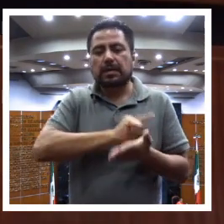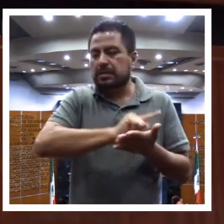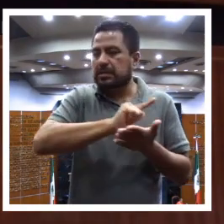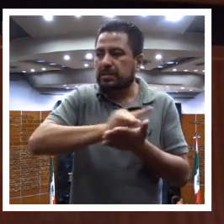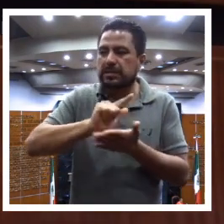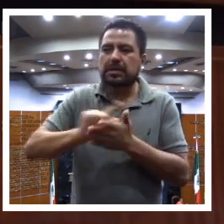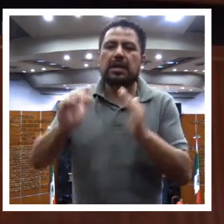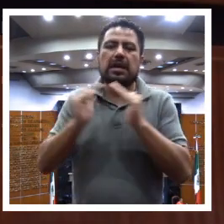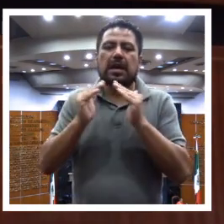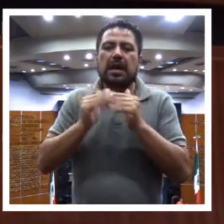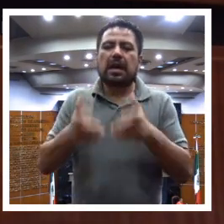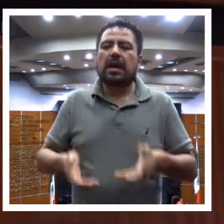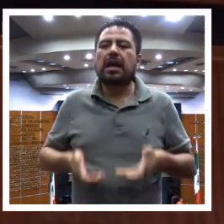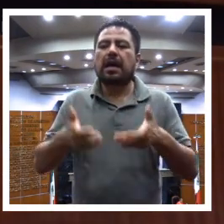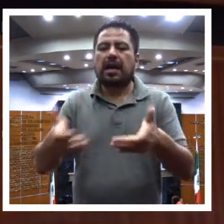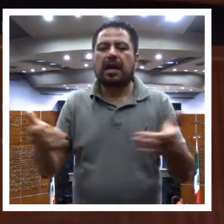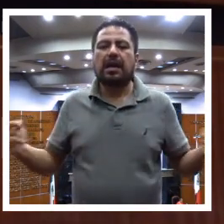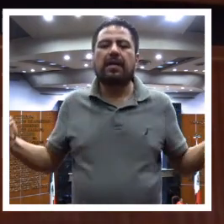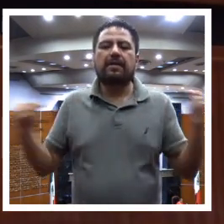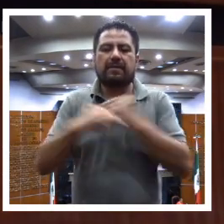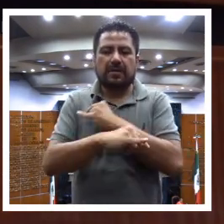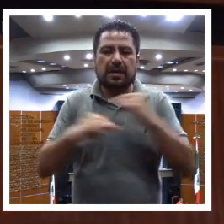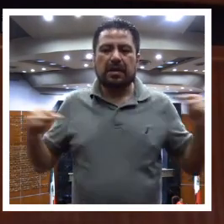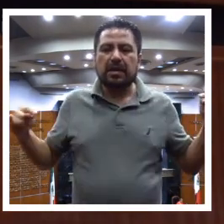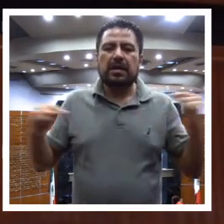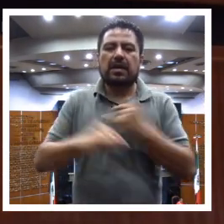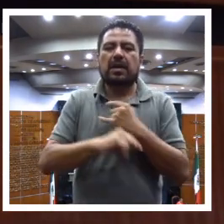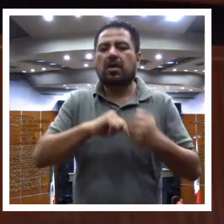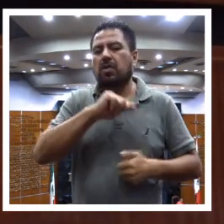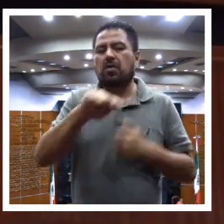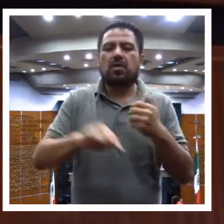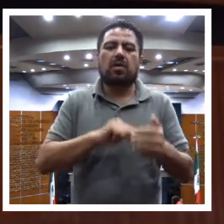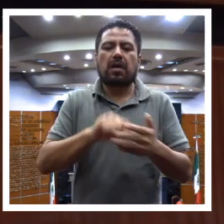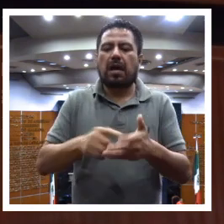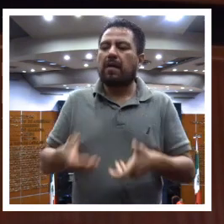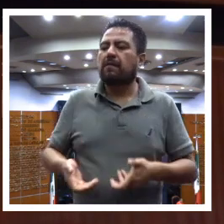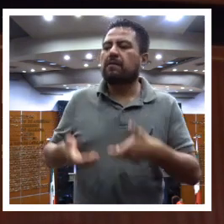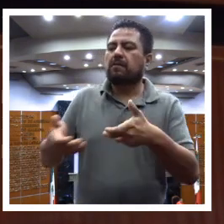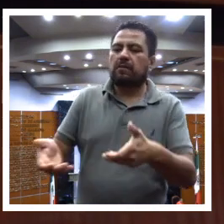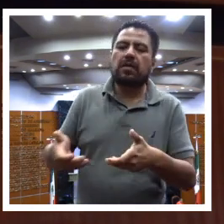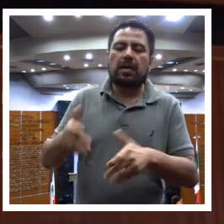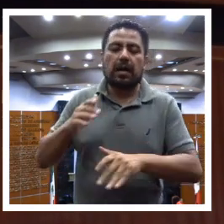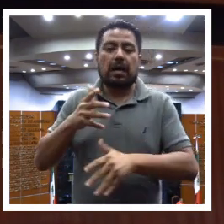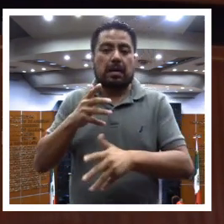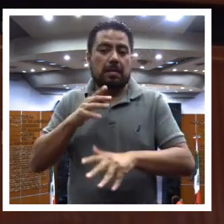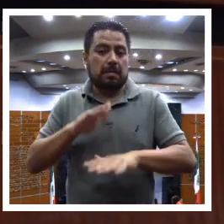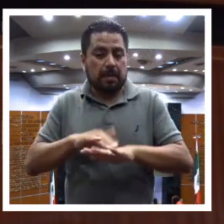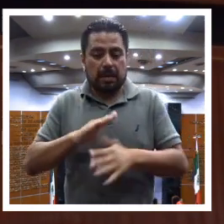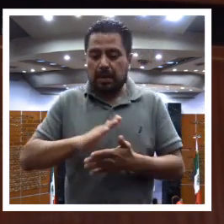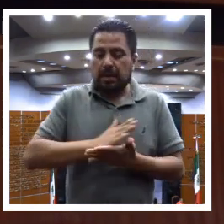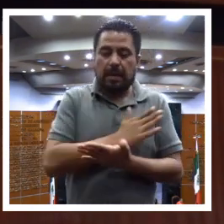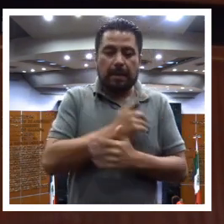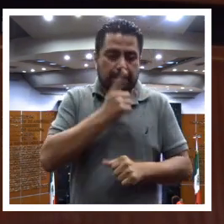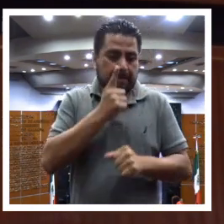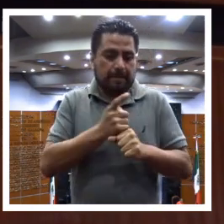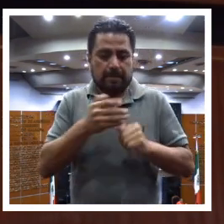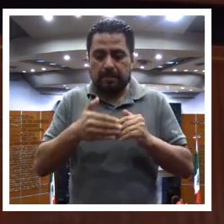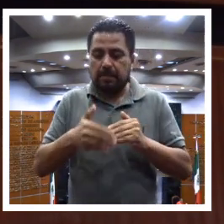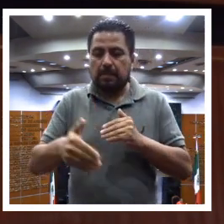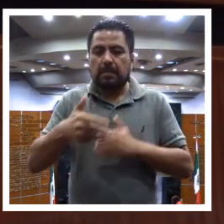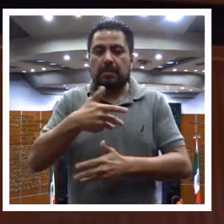hogares, calles, avenidas y espacios públicos, además de reactivar en una primera etapa